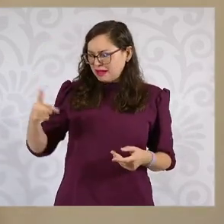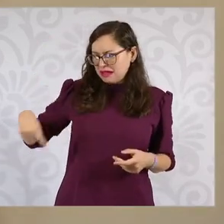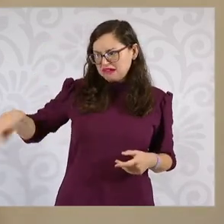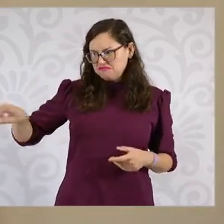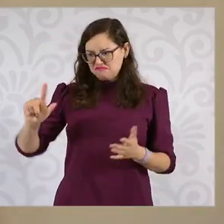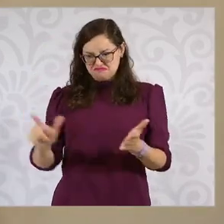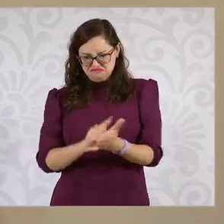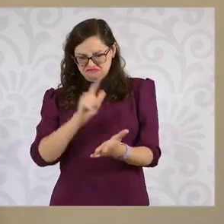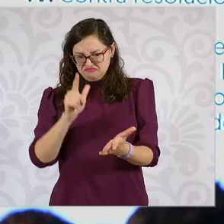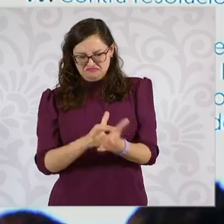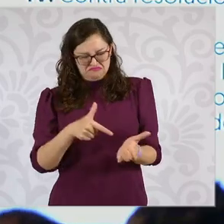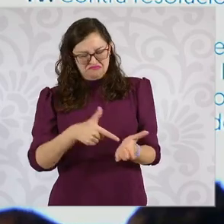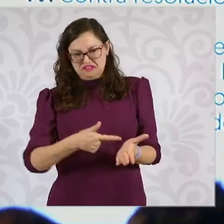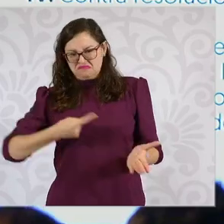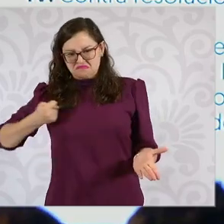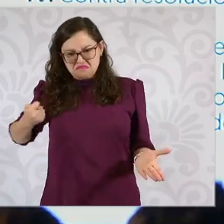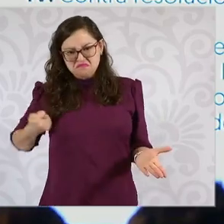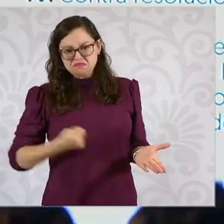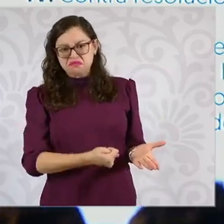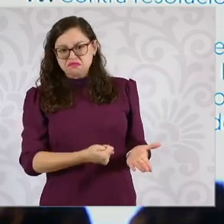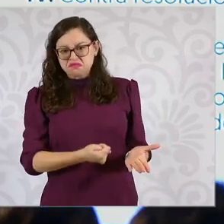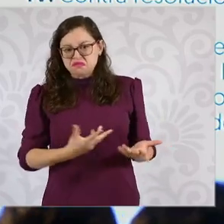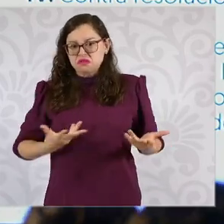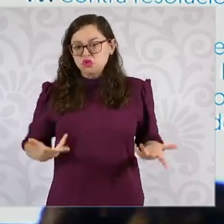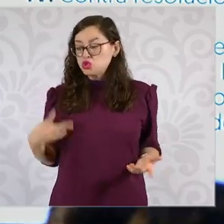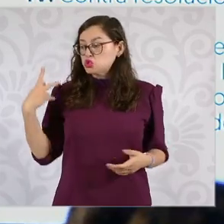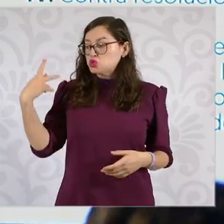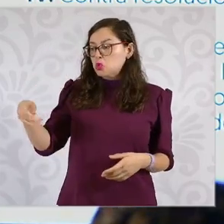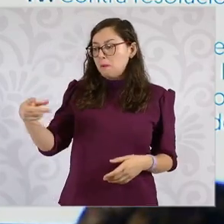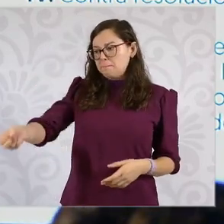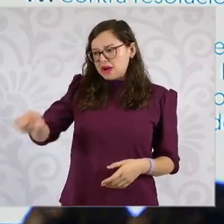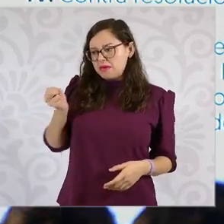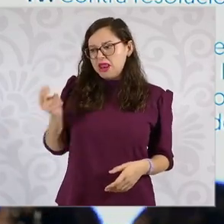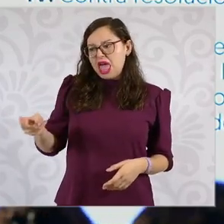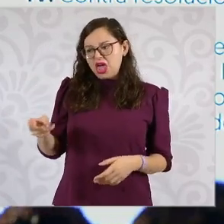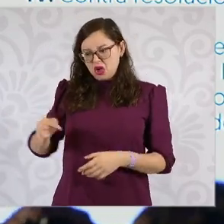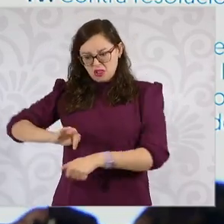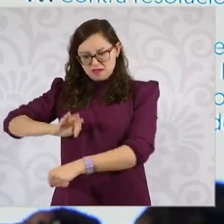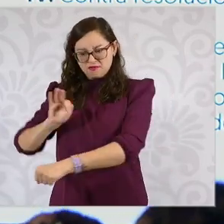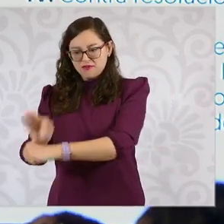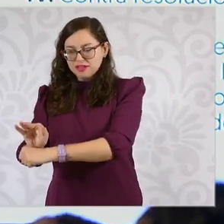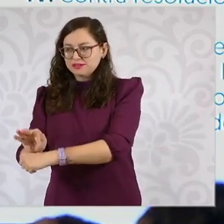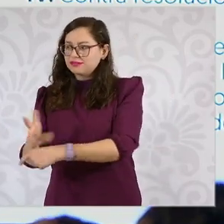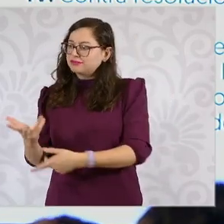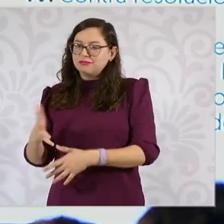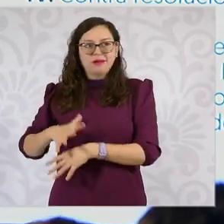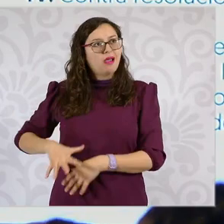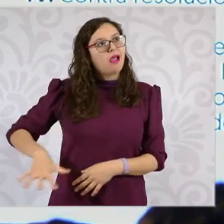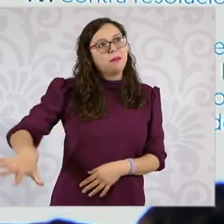propios privilegios frente a una decisión del pueblo de México que dijo